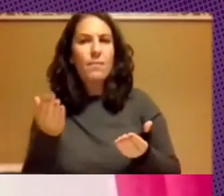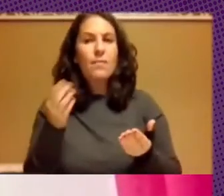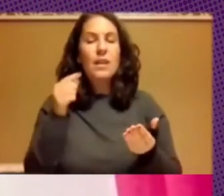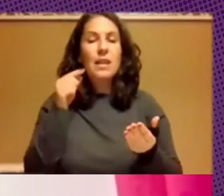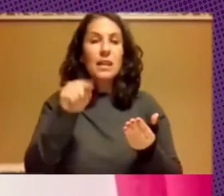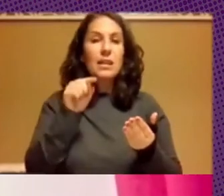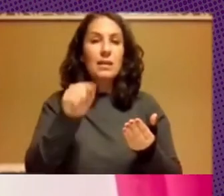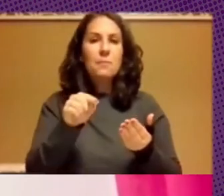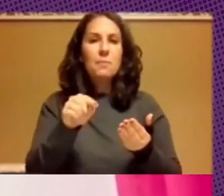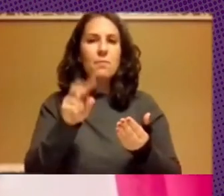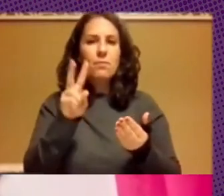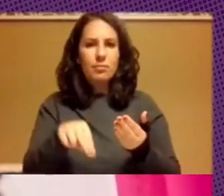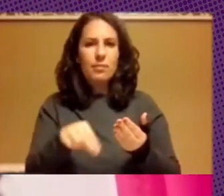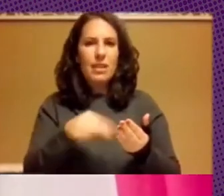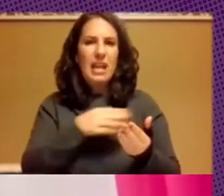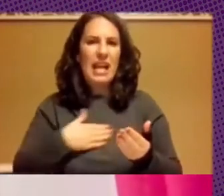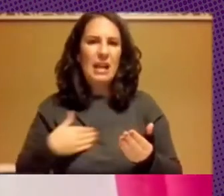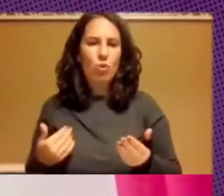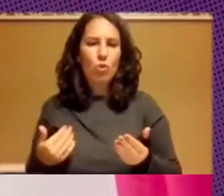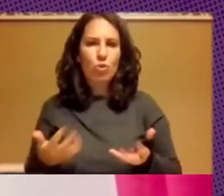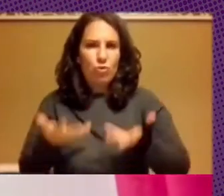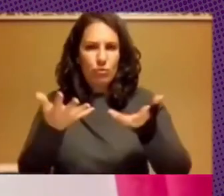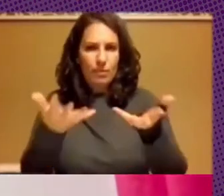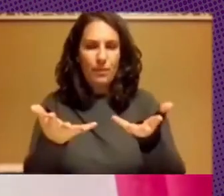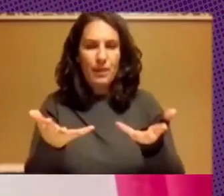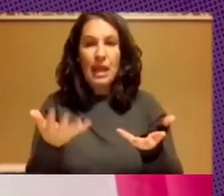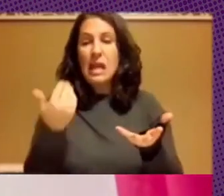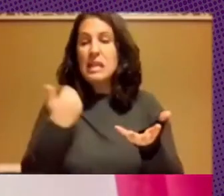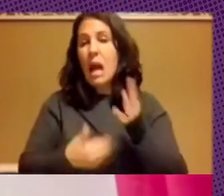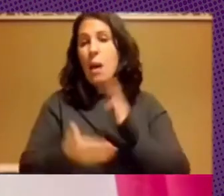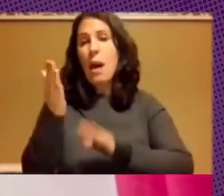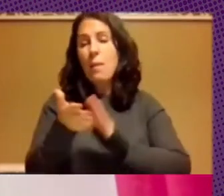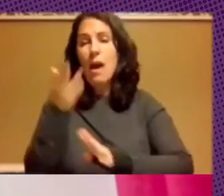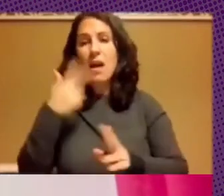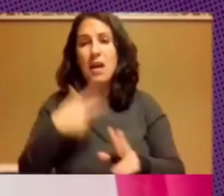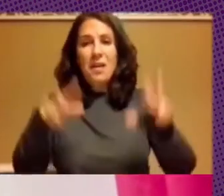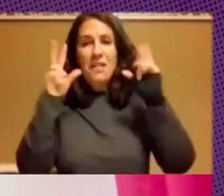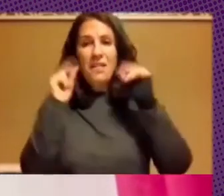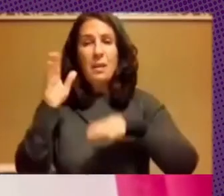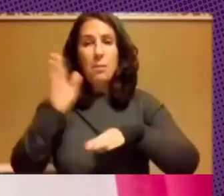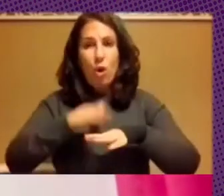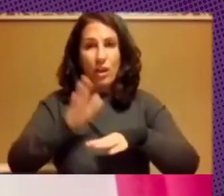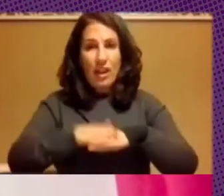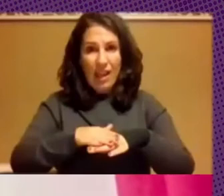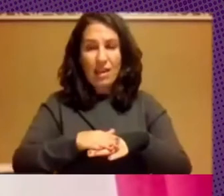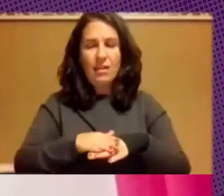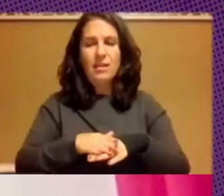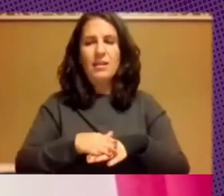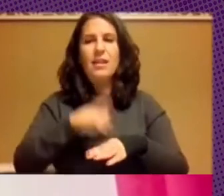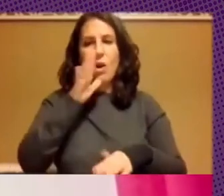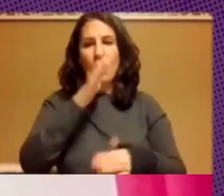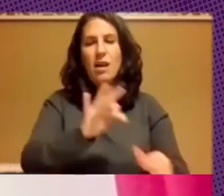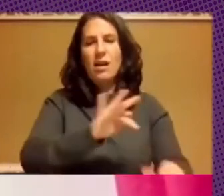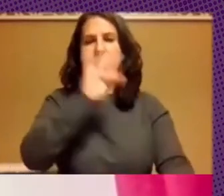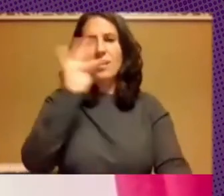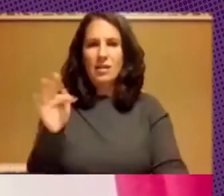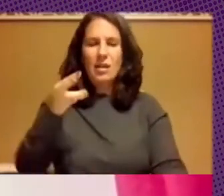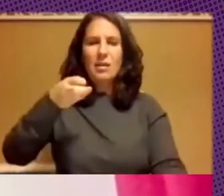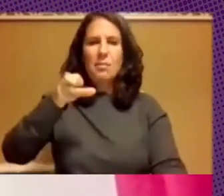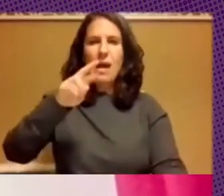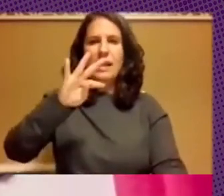que queremos dejar ahí y para cerrar esta ronda sobre el por qué le damos la palabra también a Martina